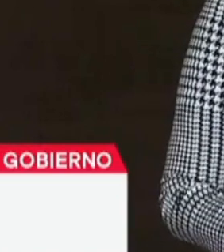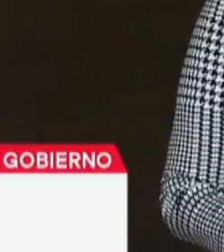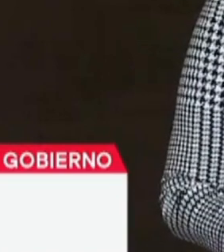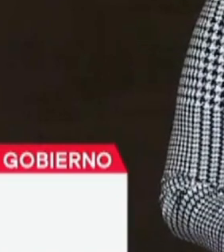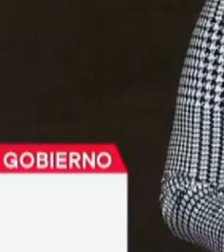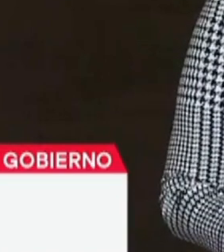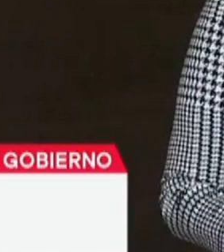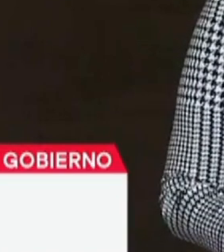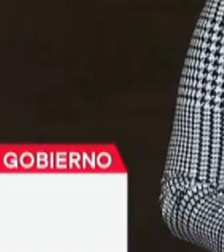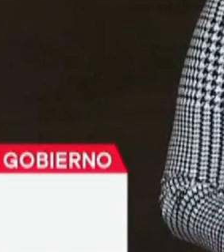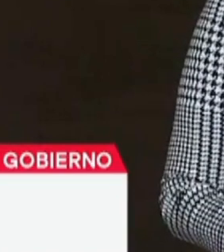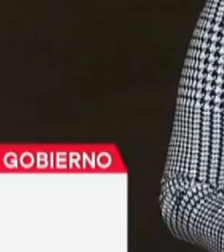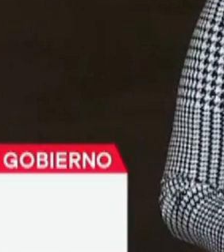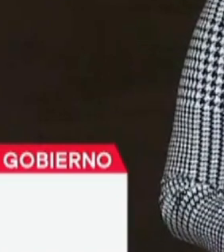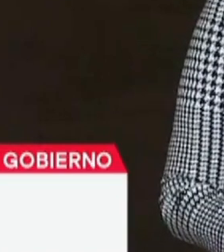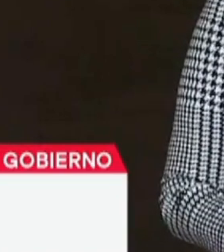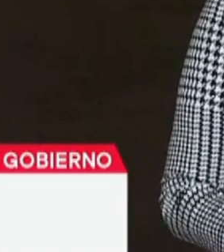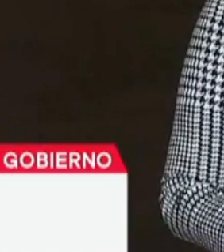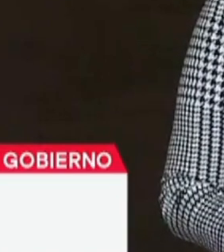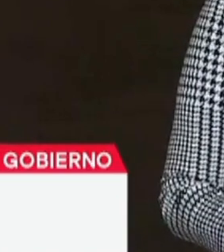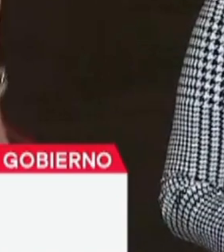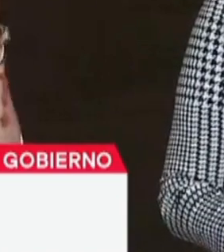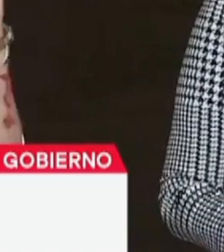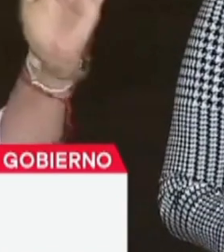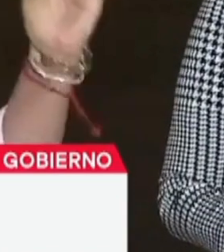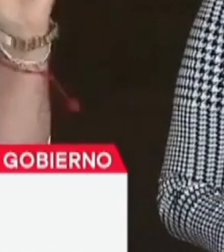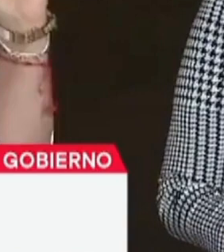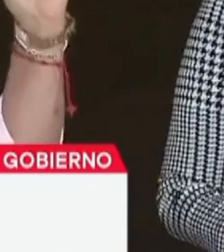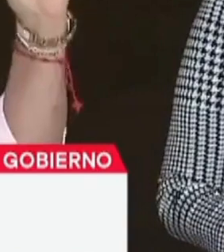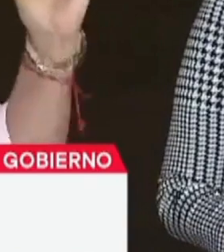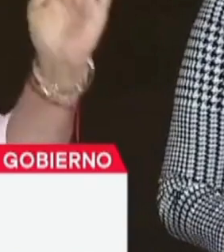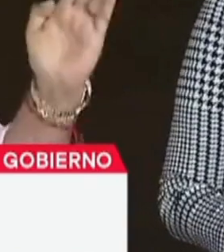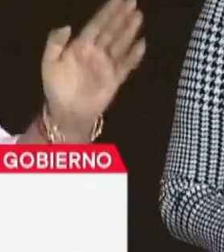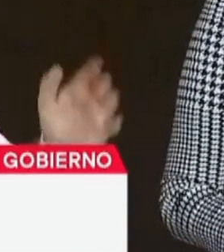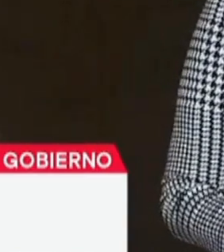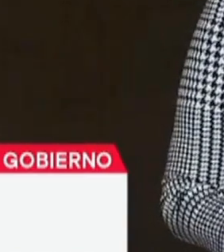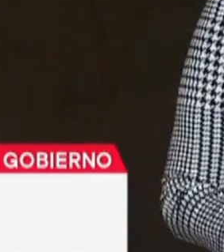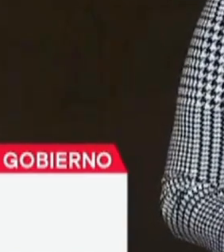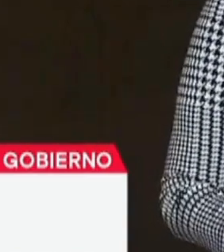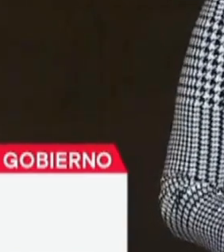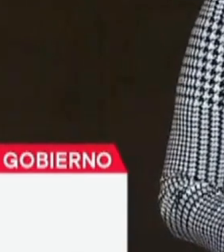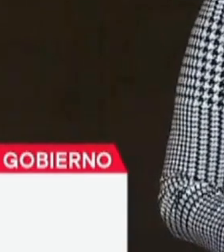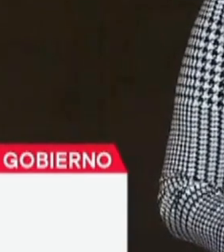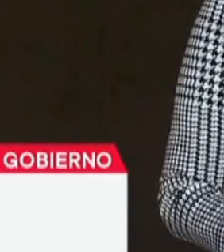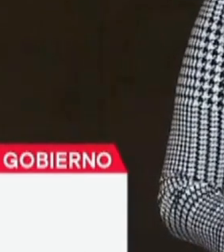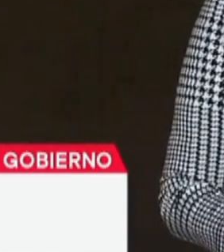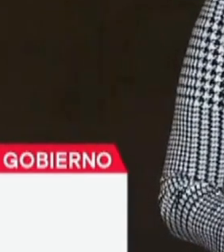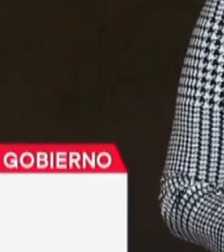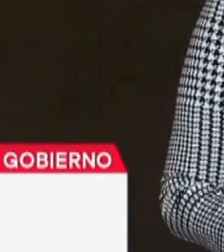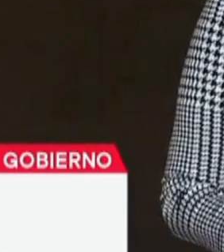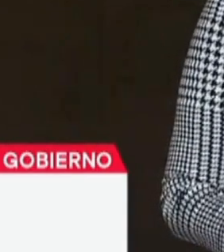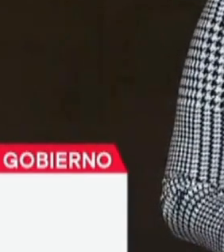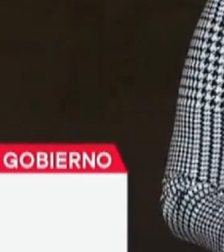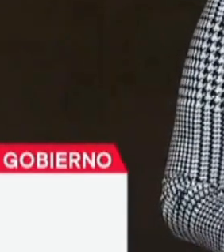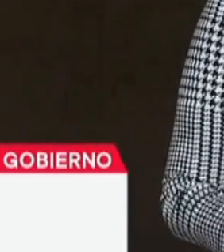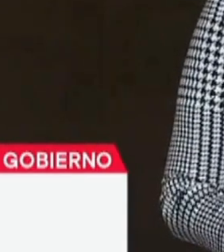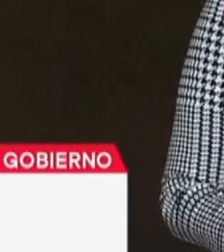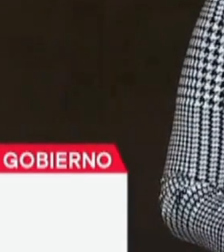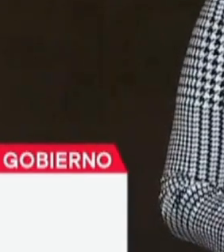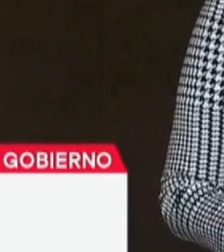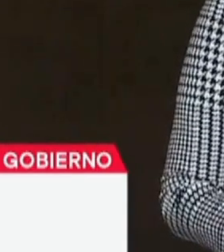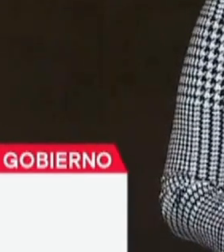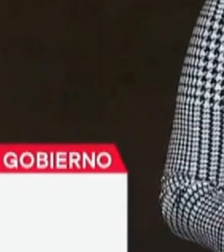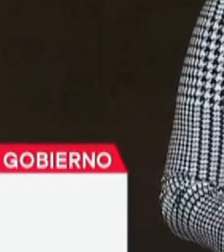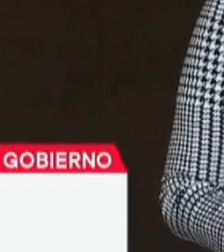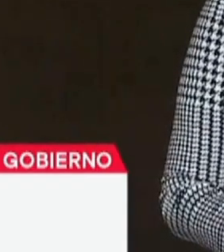decirle al presidente AMLO que un tema político es un tema político, pero un tema del desarrollo de los pueblos